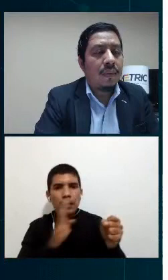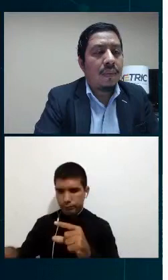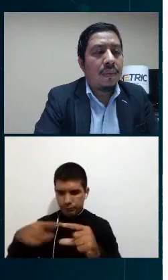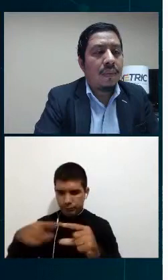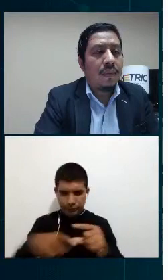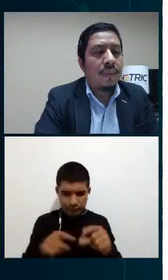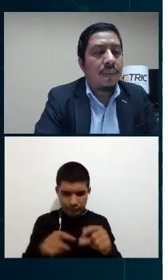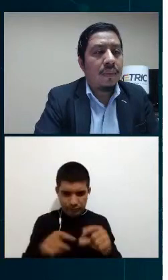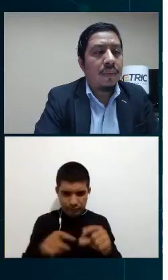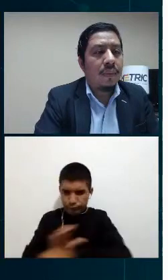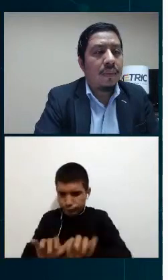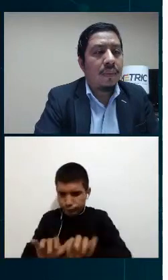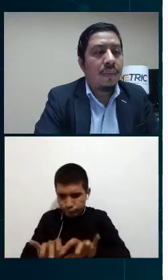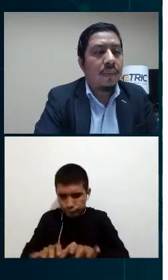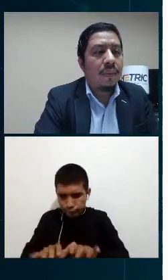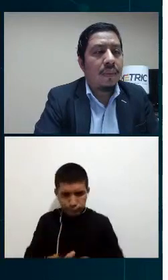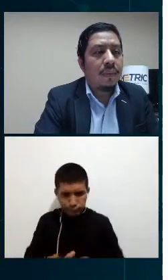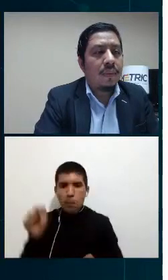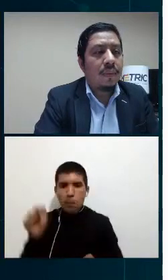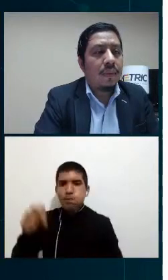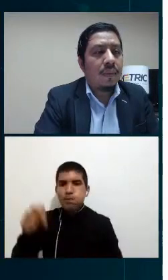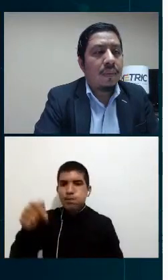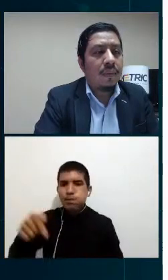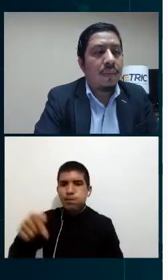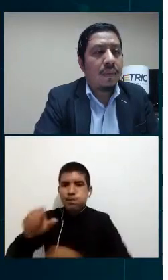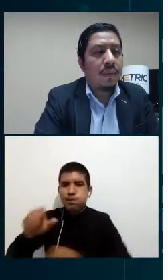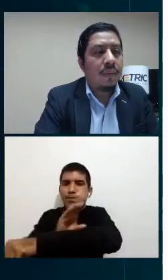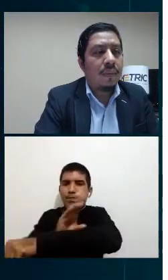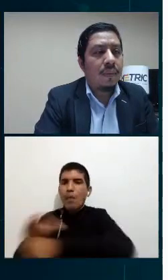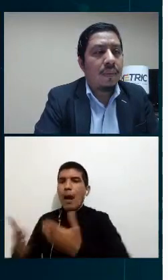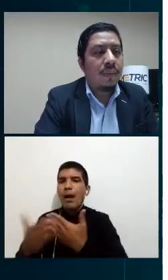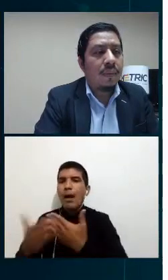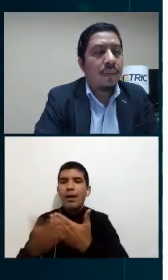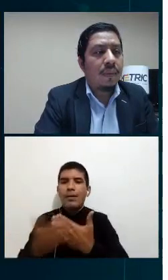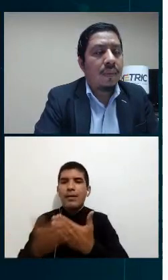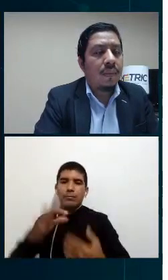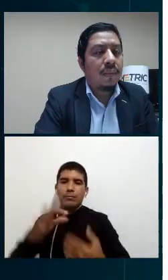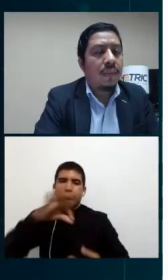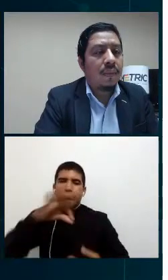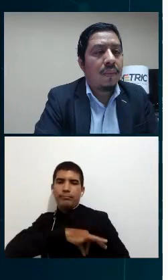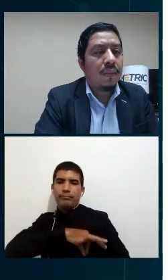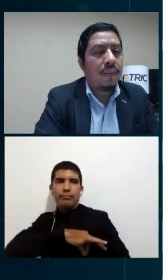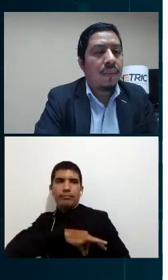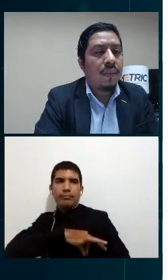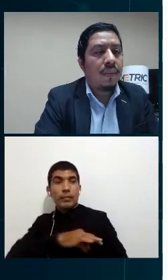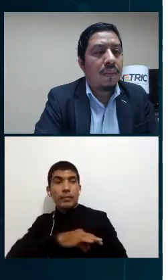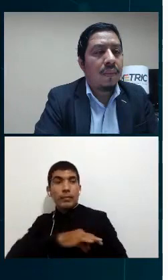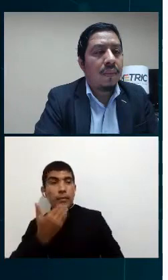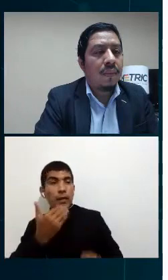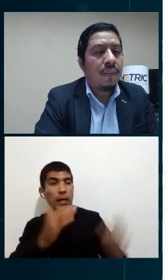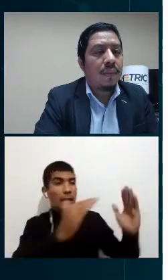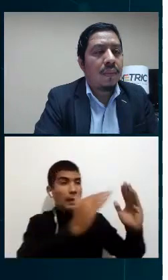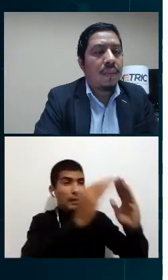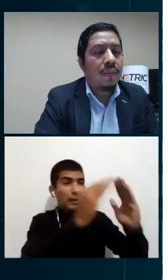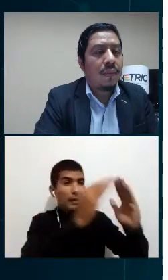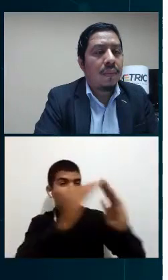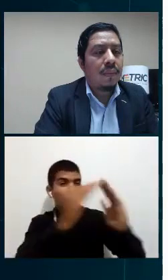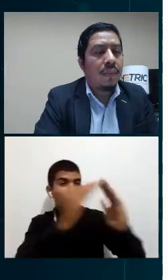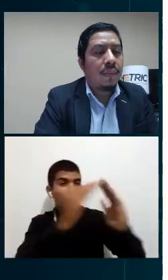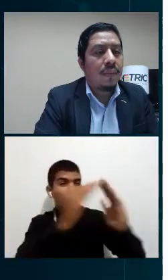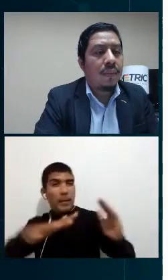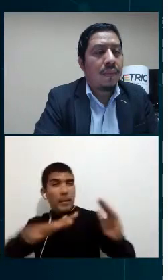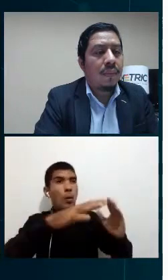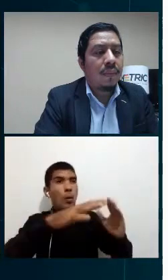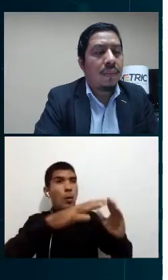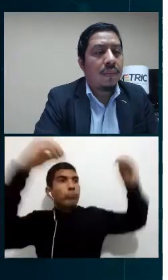cliente para hacer más eficiente la labor del restablecimiento de fallas en la red y reconexión de servicios ¿cómo se